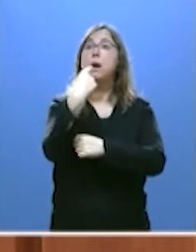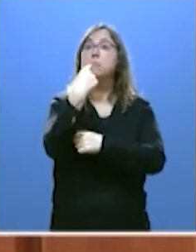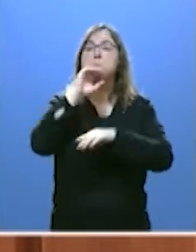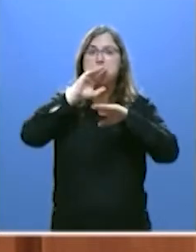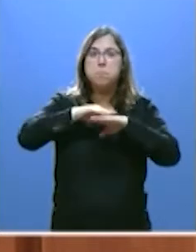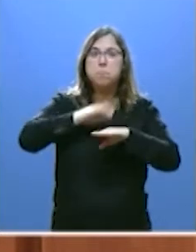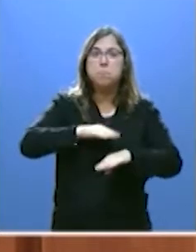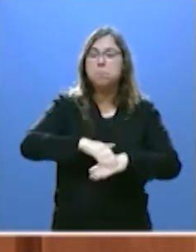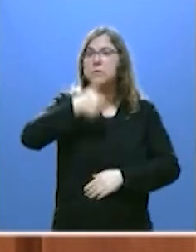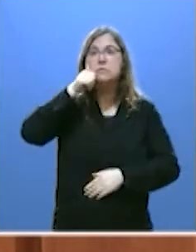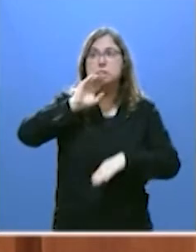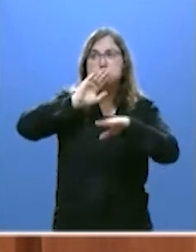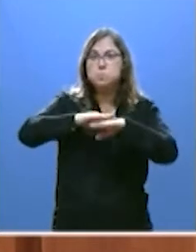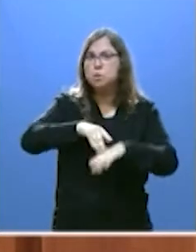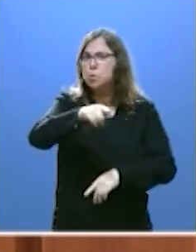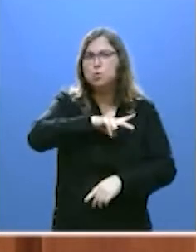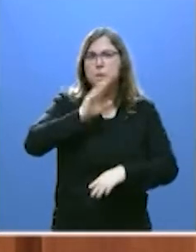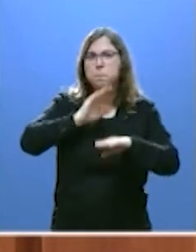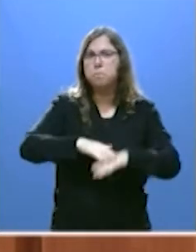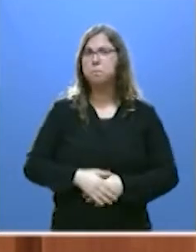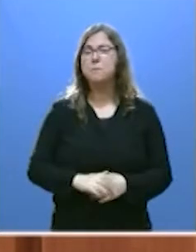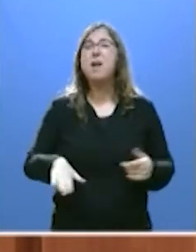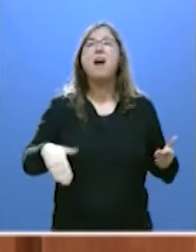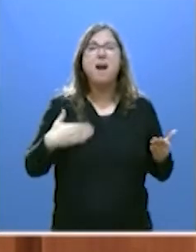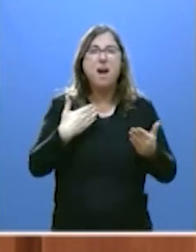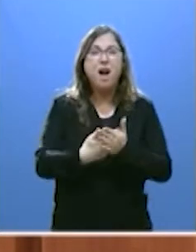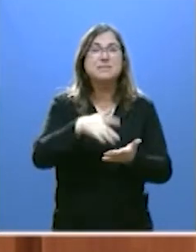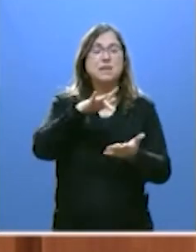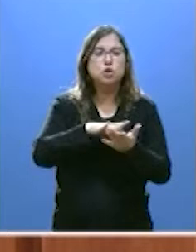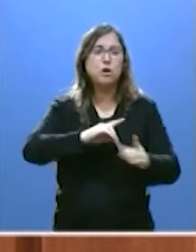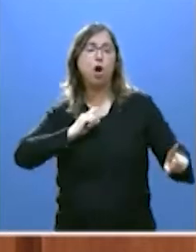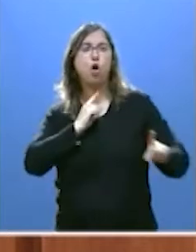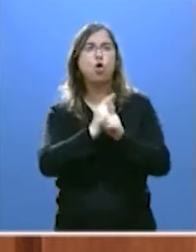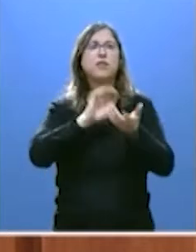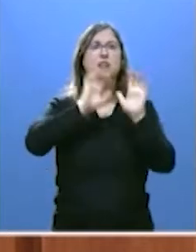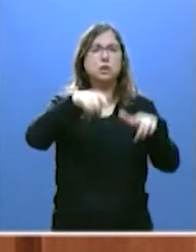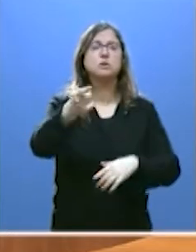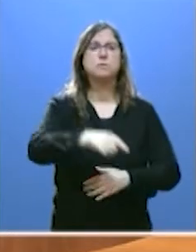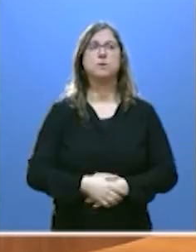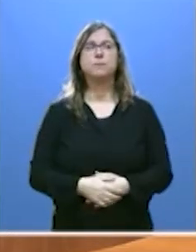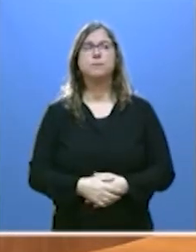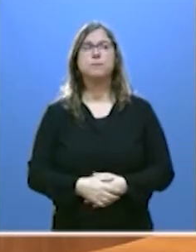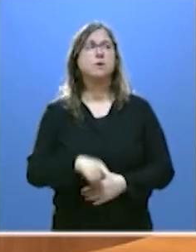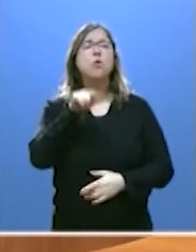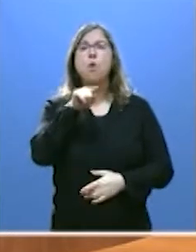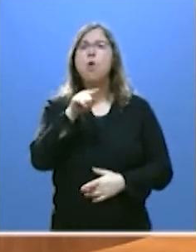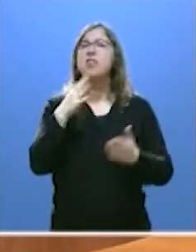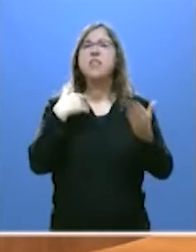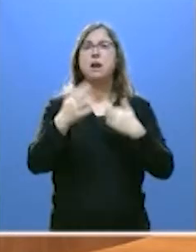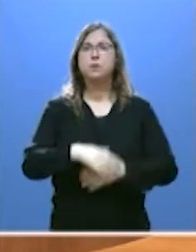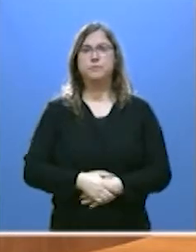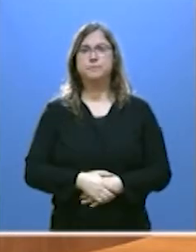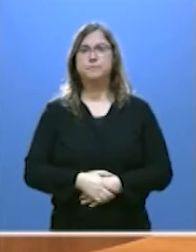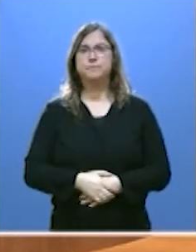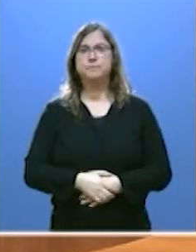decisiones de Sánchez, también a las que perjudican a Castilla y León. habla de diálogo, pero